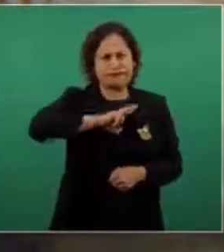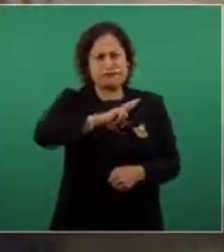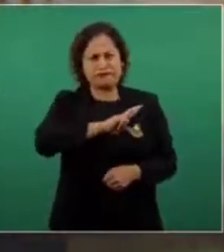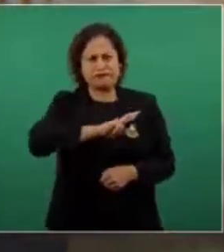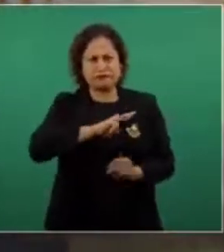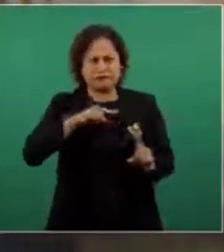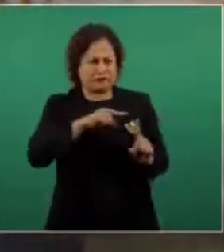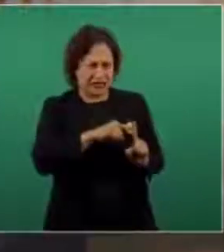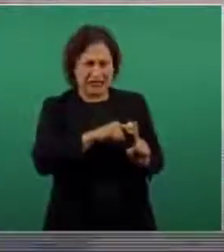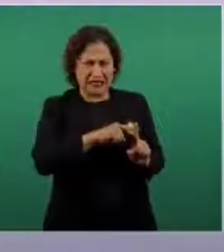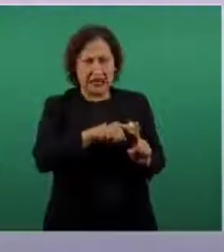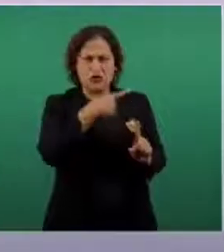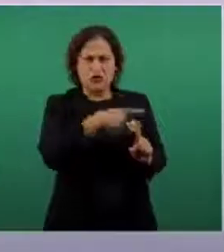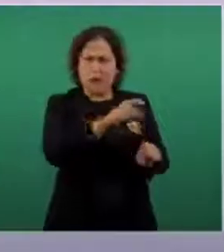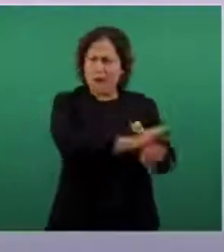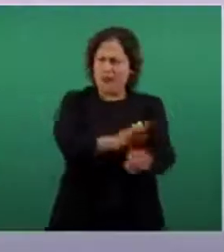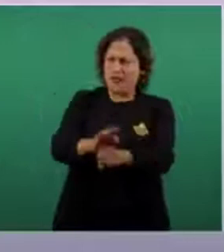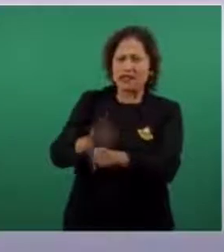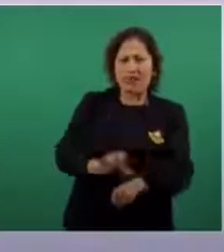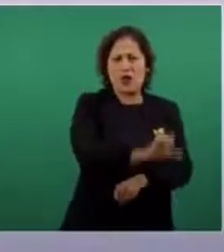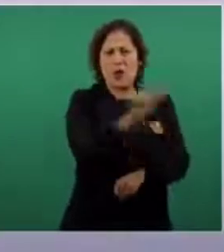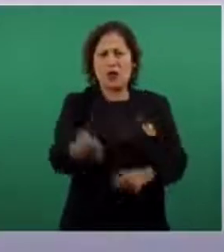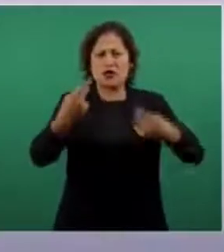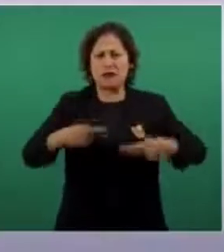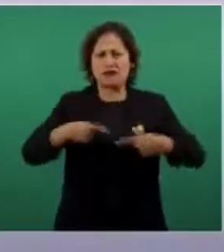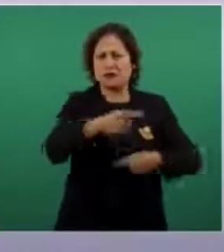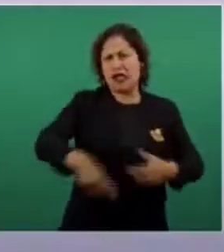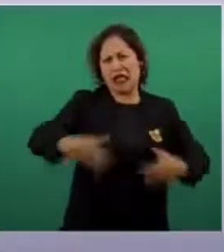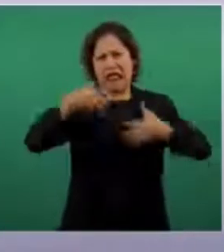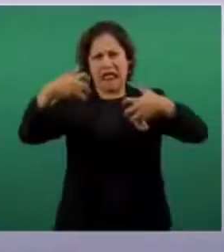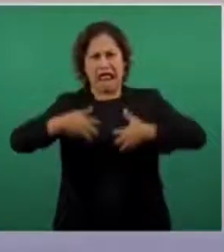padre de gentes feroces, cura sila,